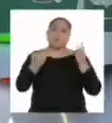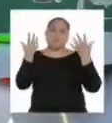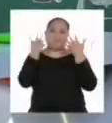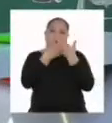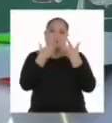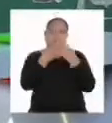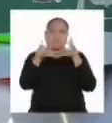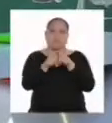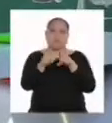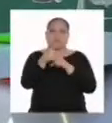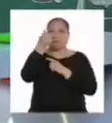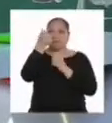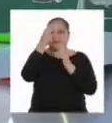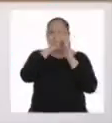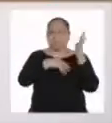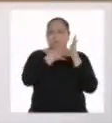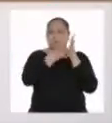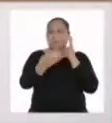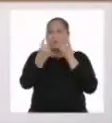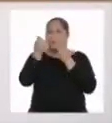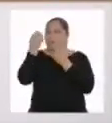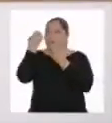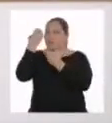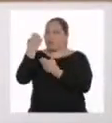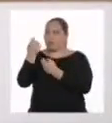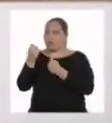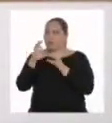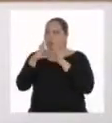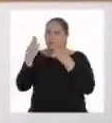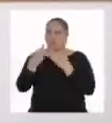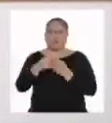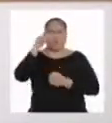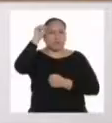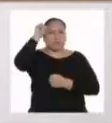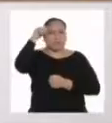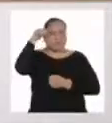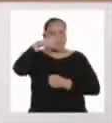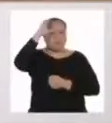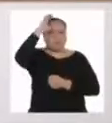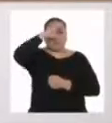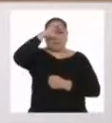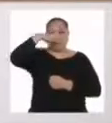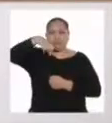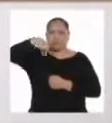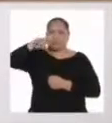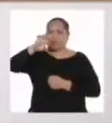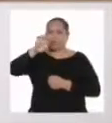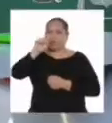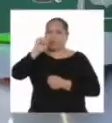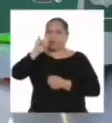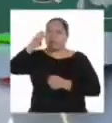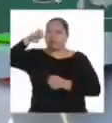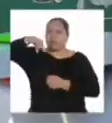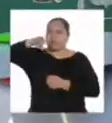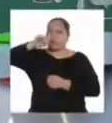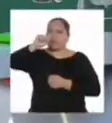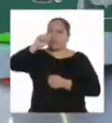relacionado también al presupuesto familiar. ¿Y recuerdas bien el concepto de presupuesto?